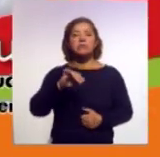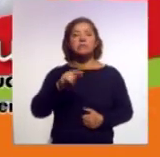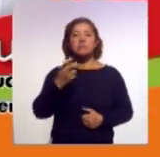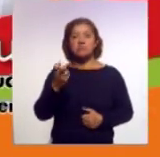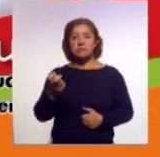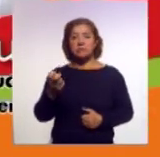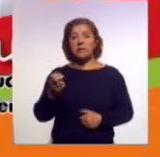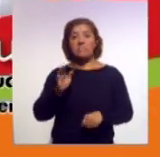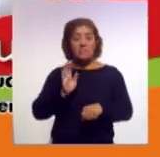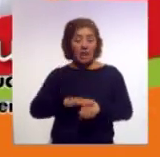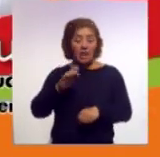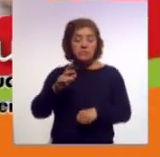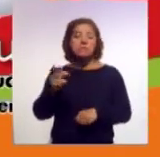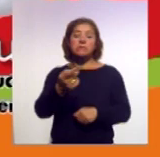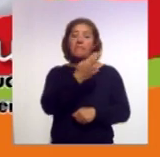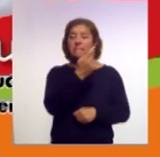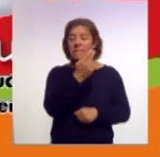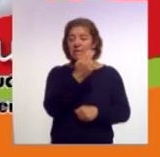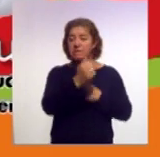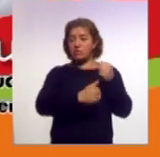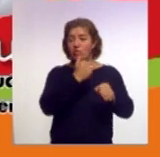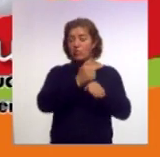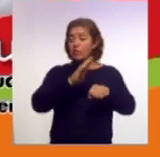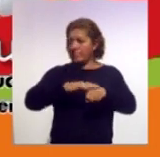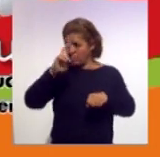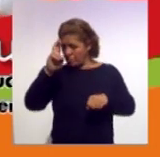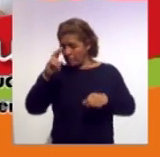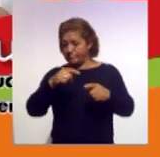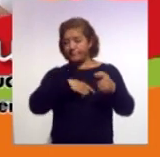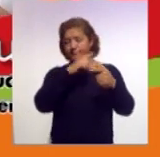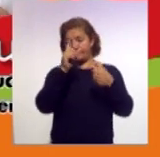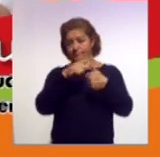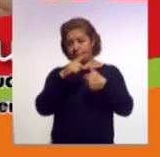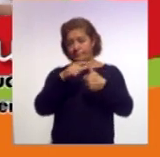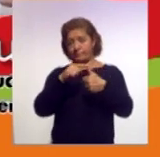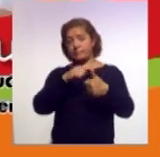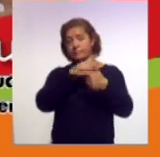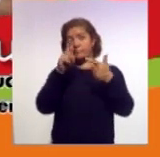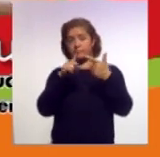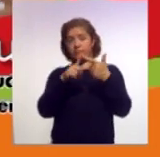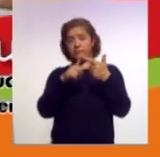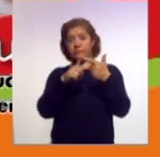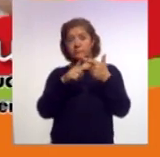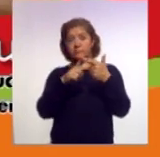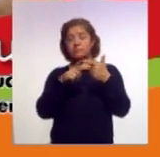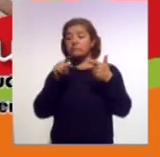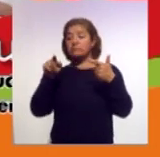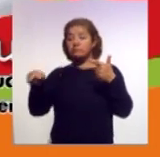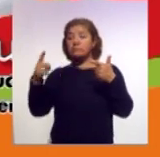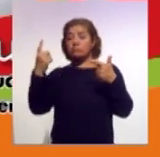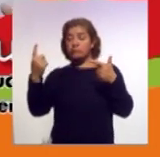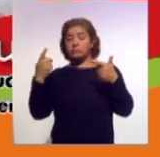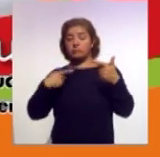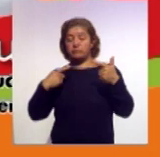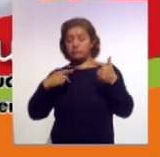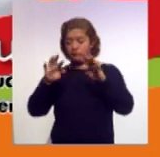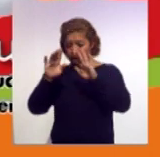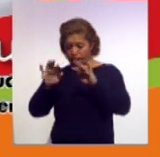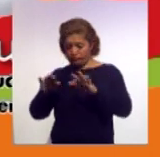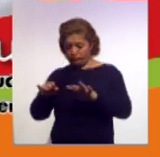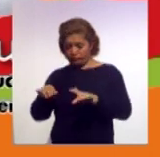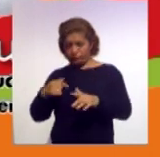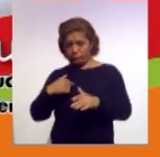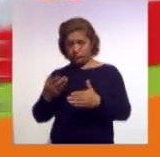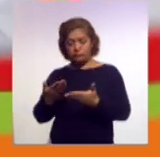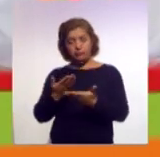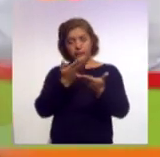es ser mayor de 25 años y como lo decíamos en la anterior pregunta, Mariana, basta con que una persona por escrito presente su